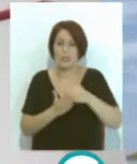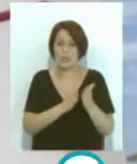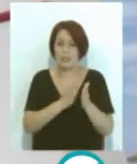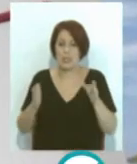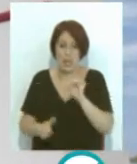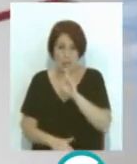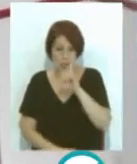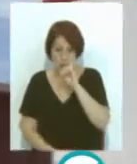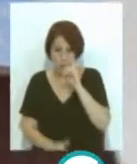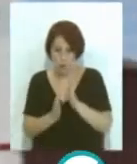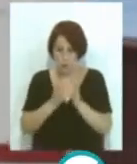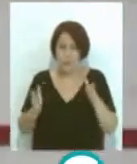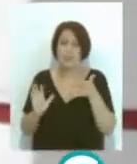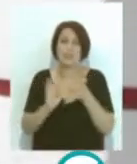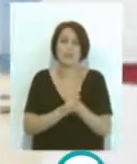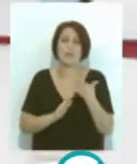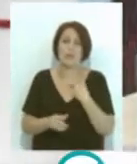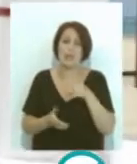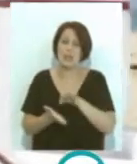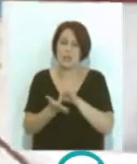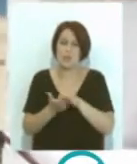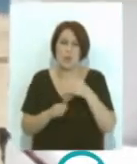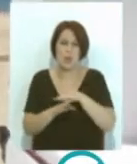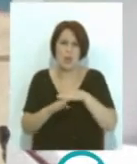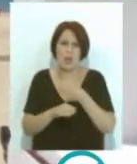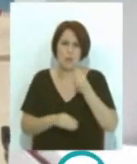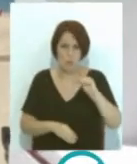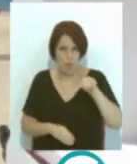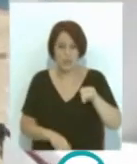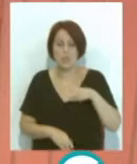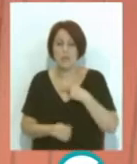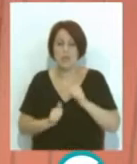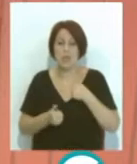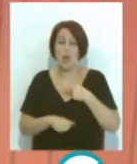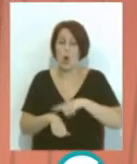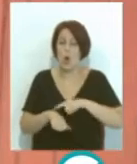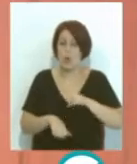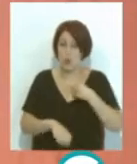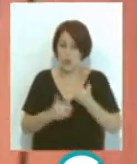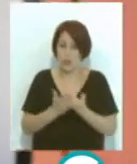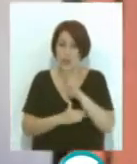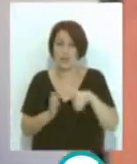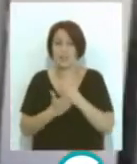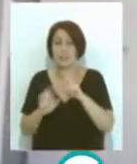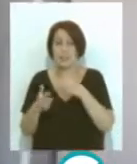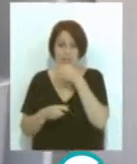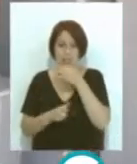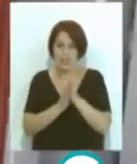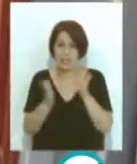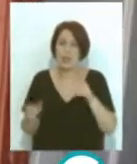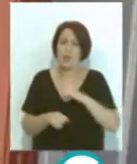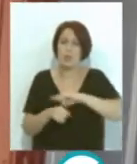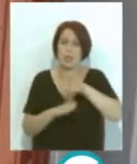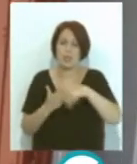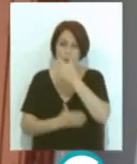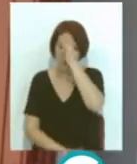día 15. Esto significa un aumento en los servicios de playa que estarán operativos desde las 12 del mediodía y hasta las 7 de la tarde de lunes a